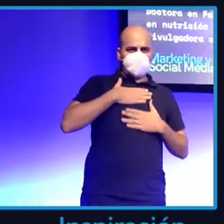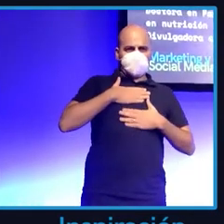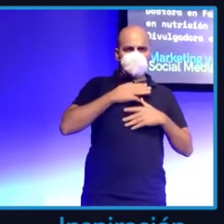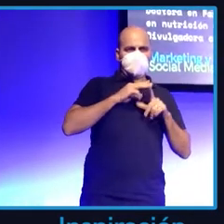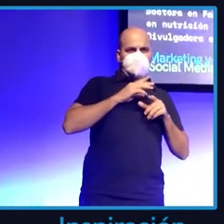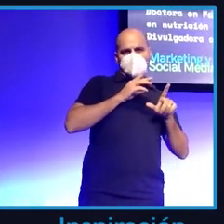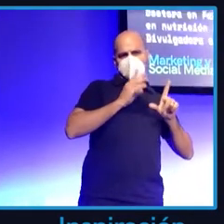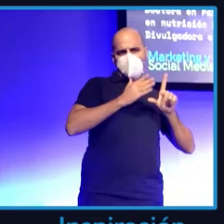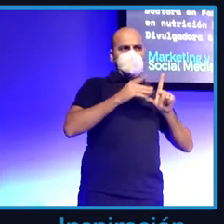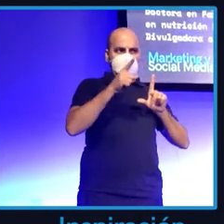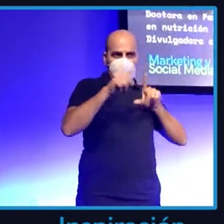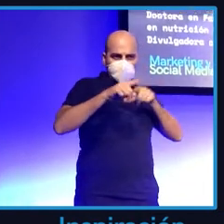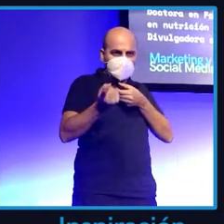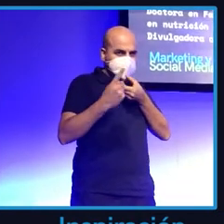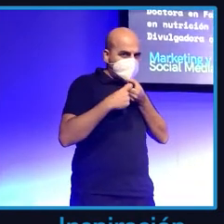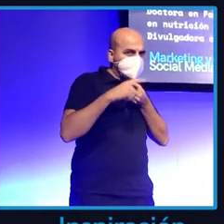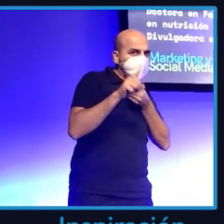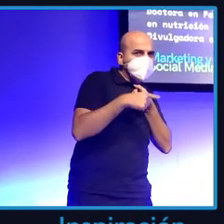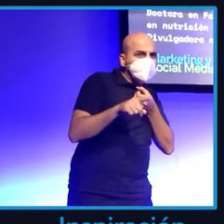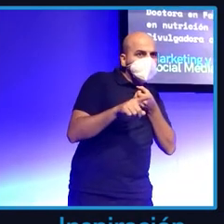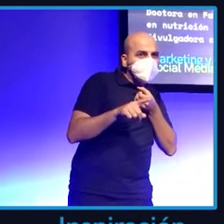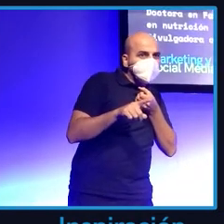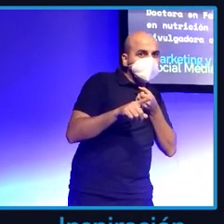Vale, la segunda pregunta es, ¿me habéis traído algún barreño?